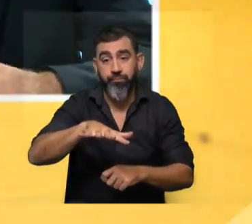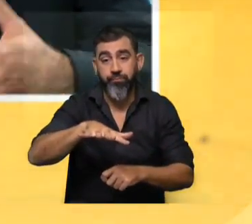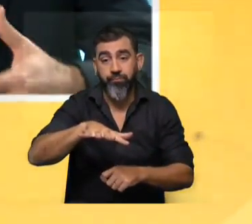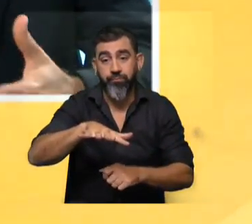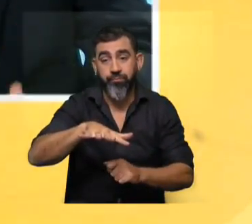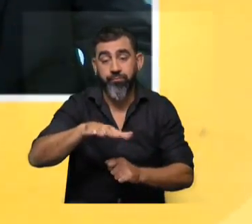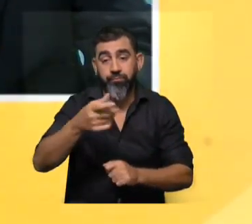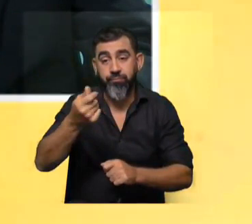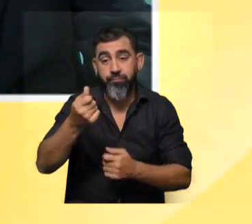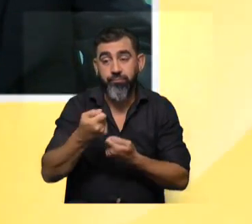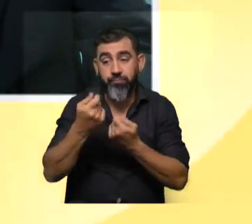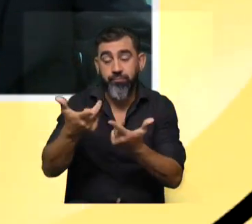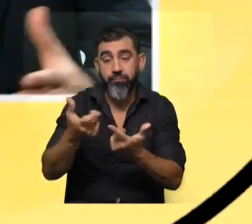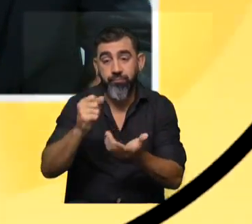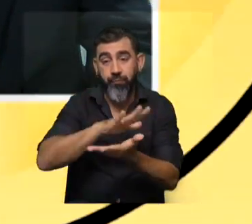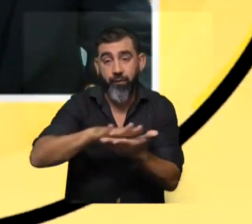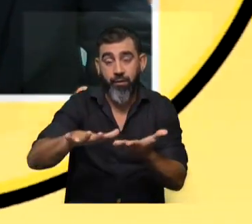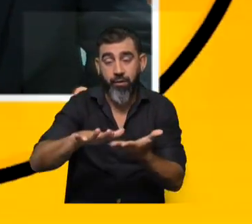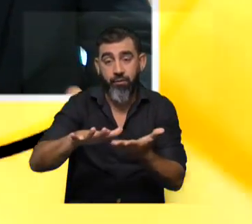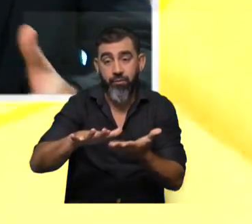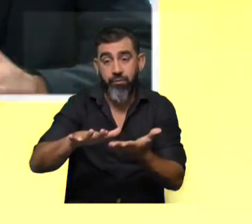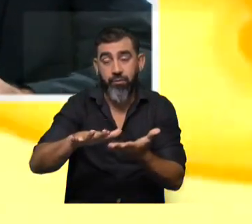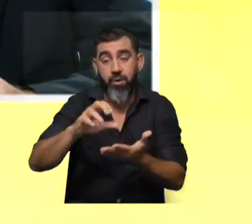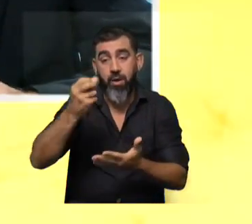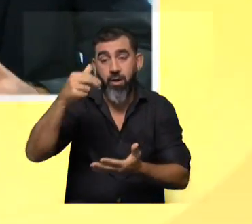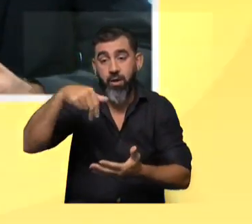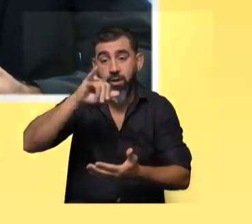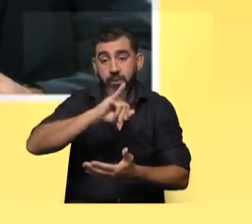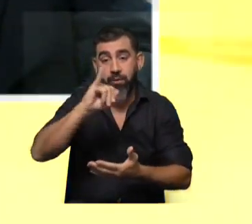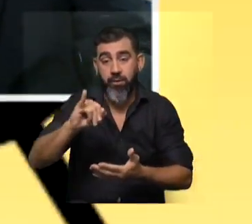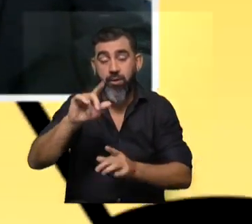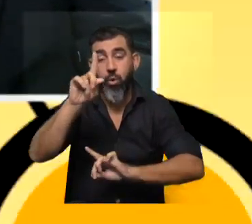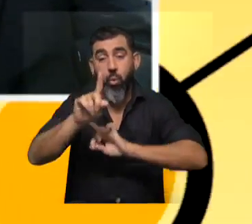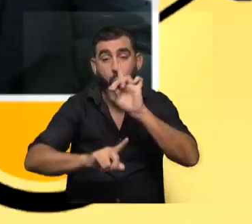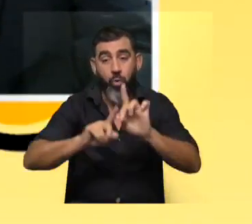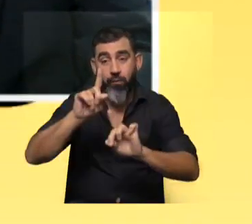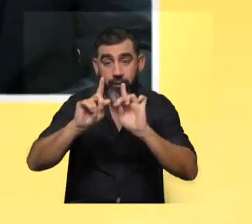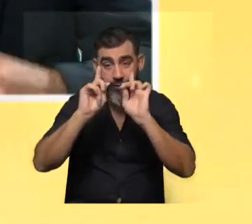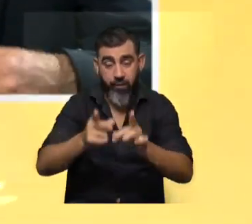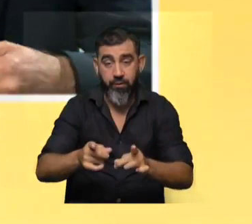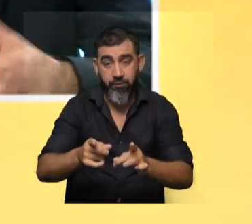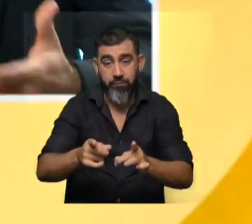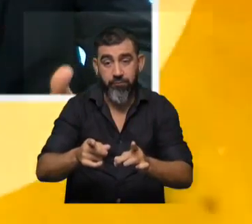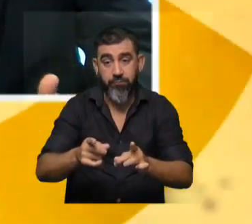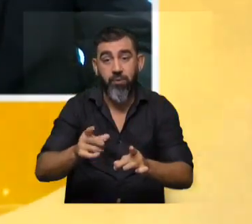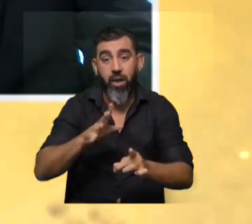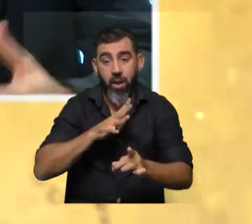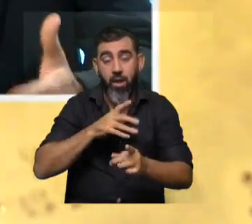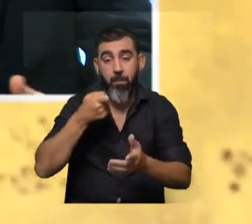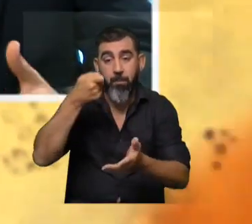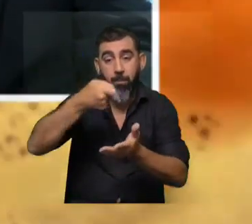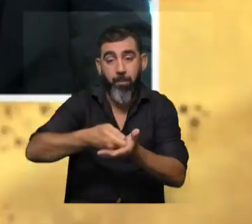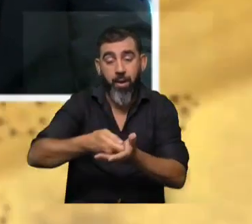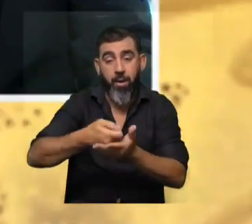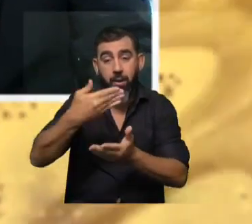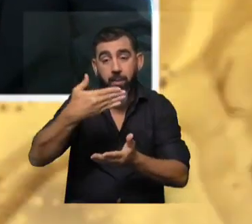Esos montos que se le otorgan a los becarios, tanto de los de la ANI como de los de UDELAR, van a tener aportes en el sistema